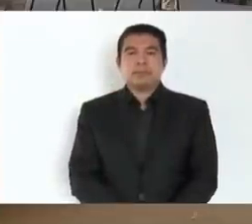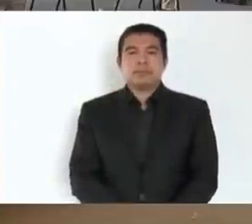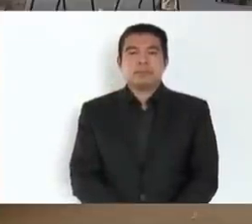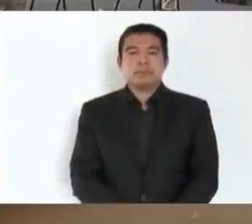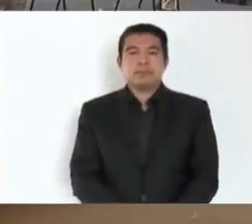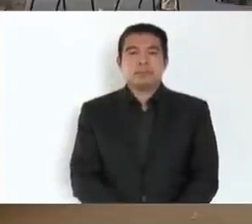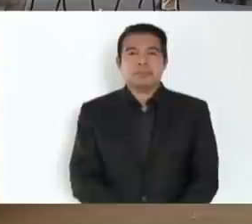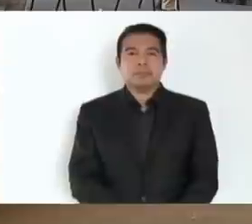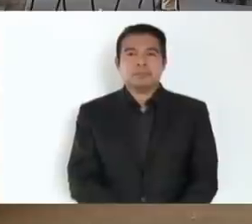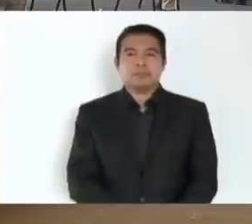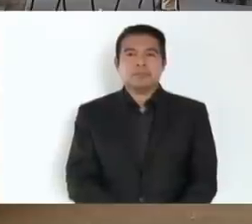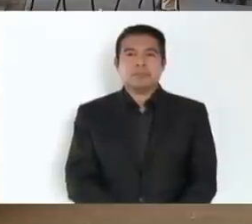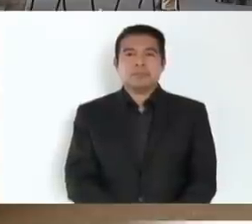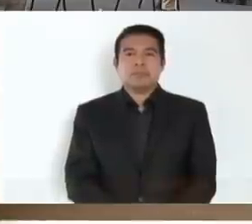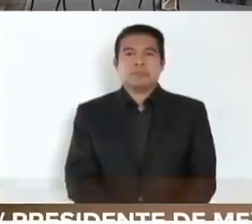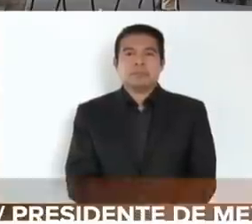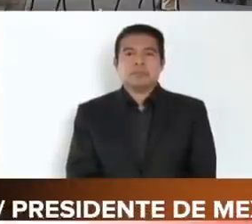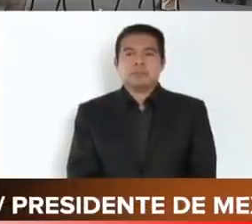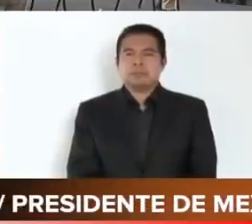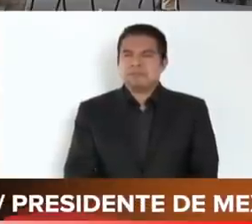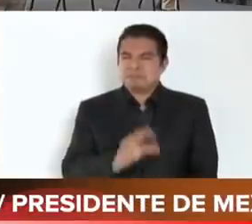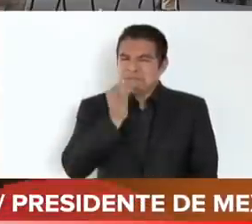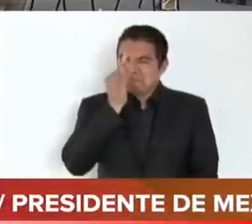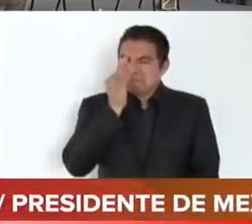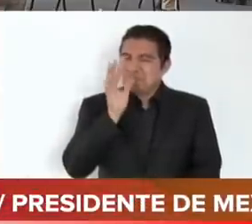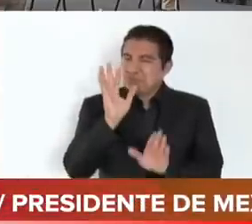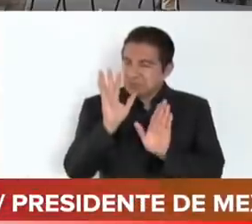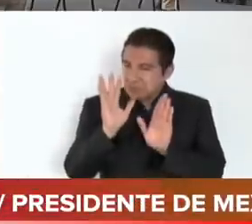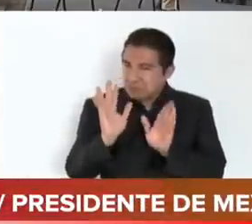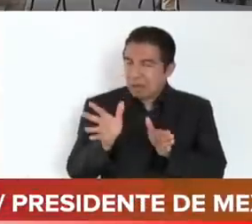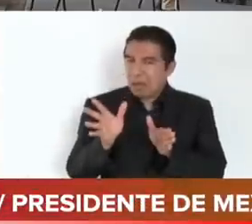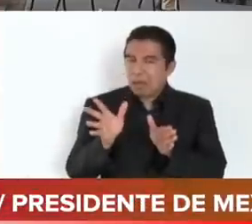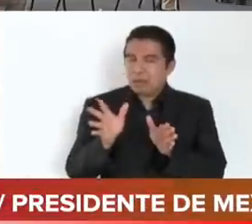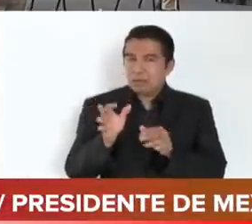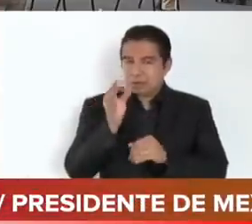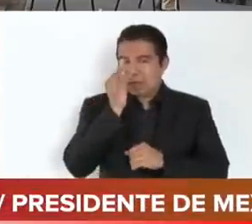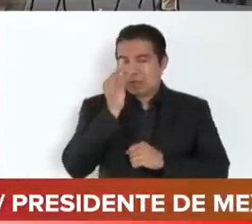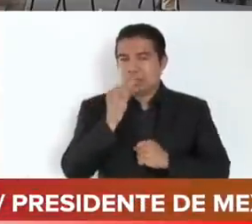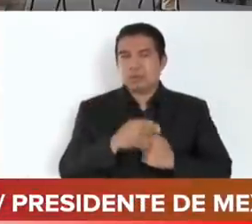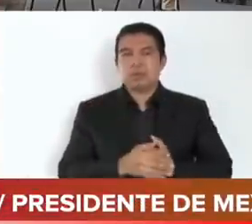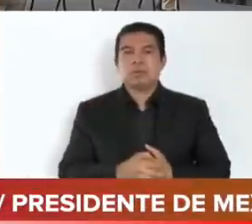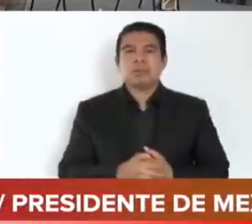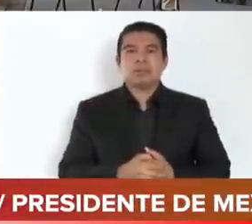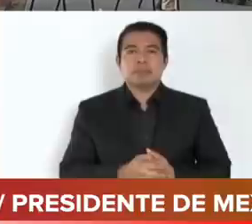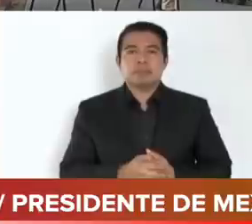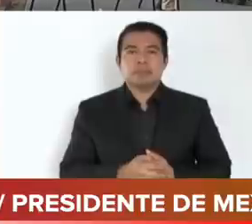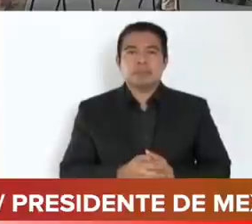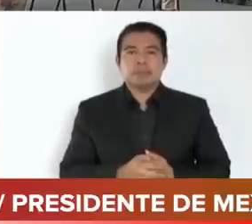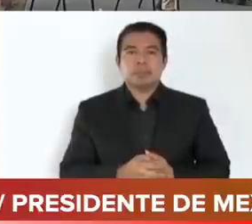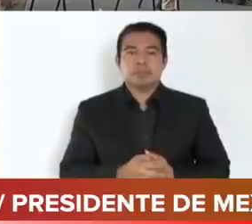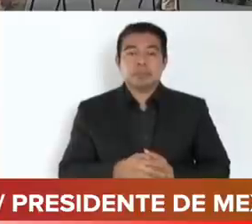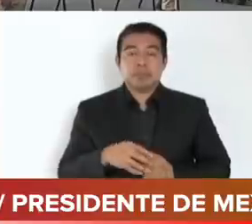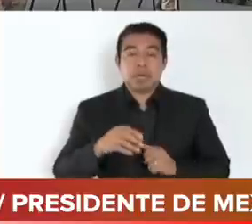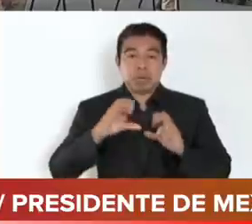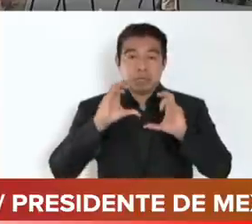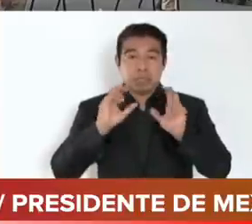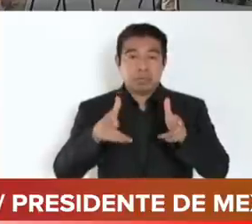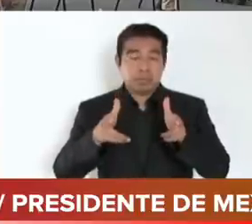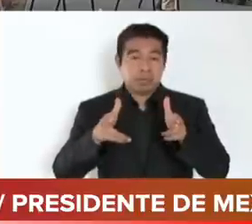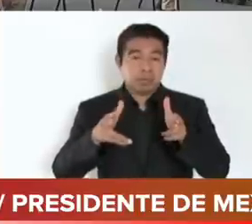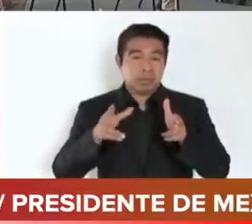Ya casi estamos por decir que en Chiapas